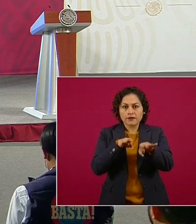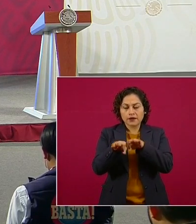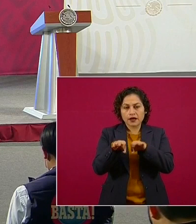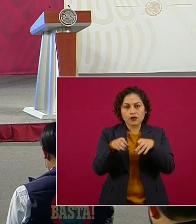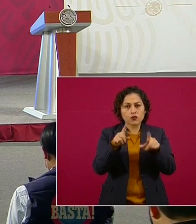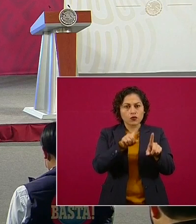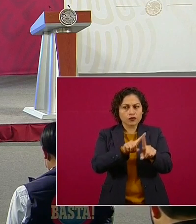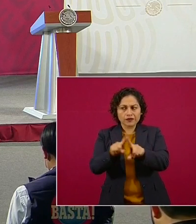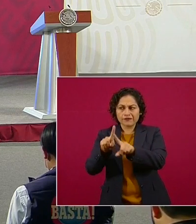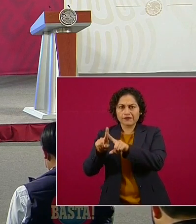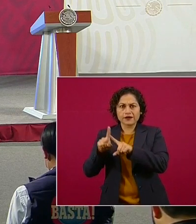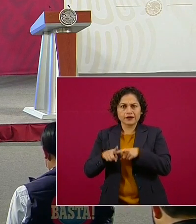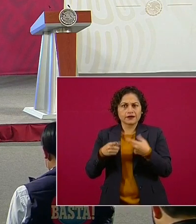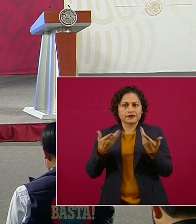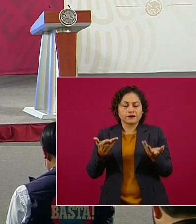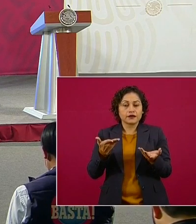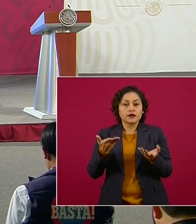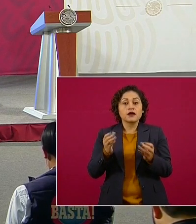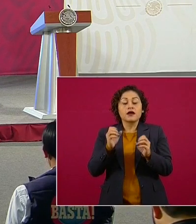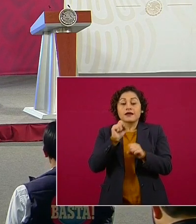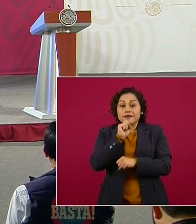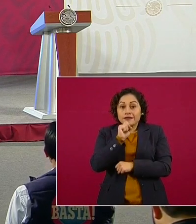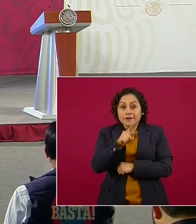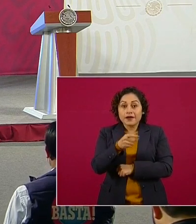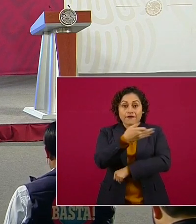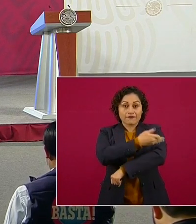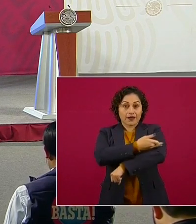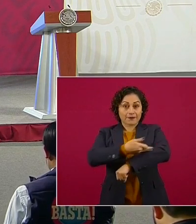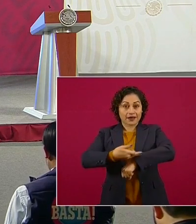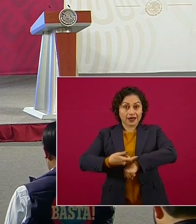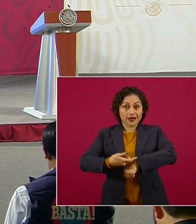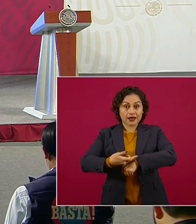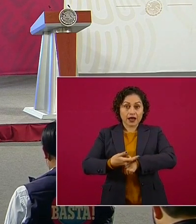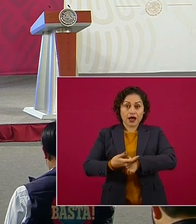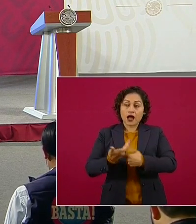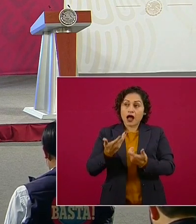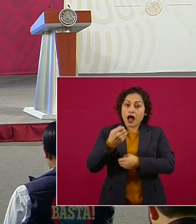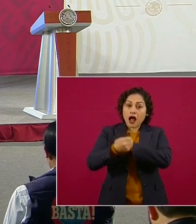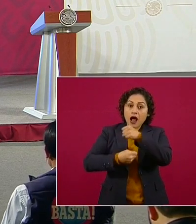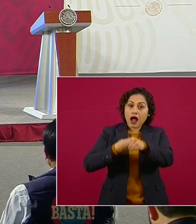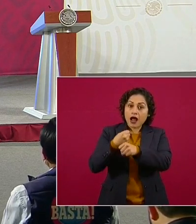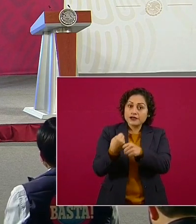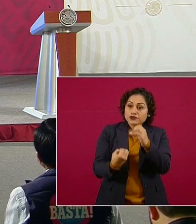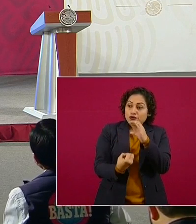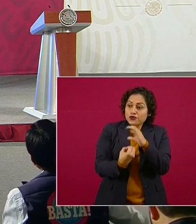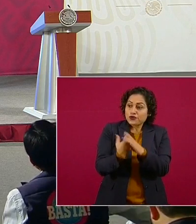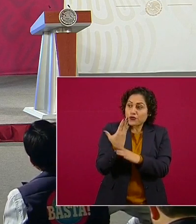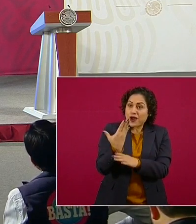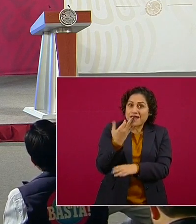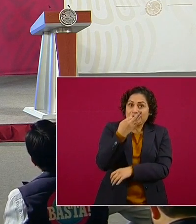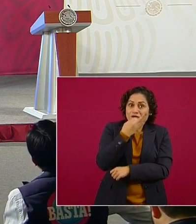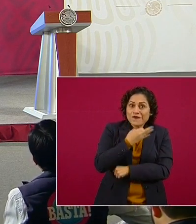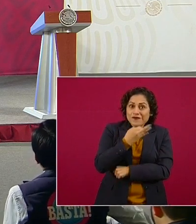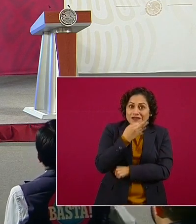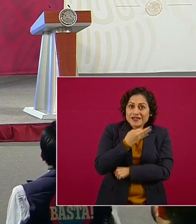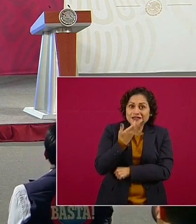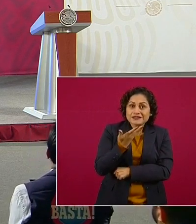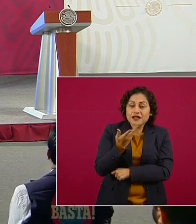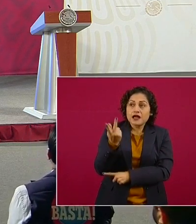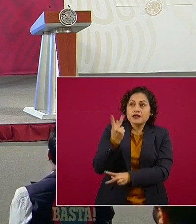la espera del Año Nuevo Nuevo con la familia y la llegada de los Reyes Magos,